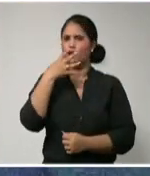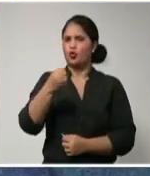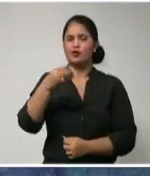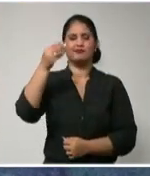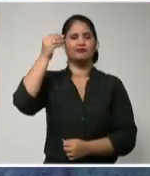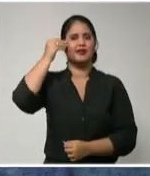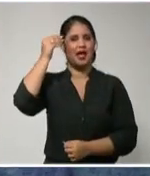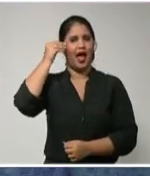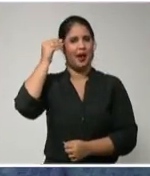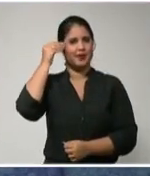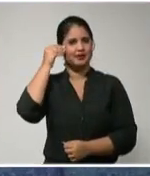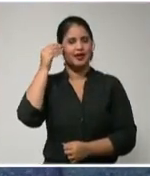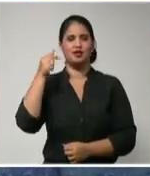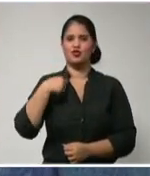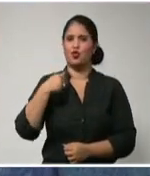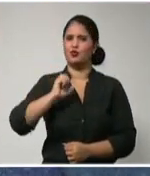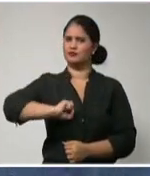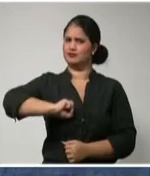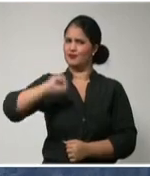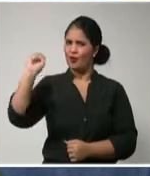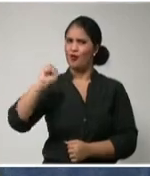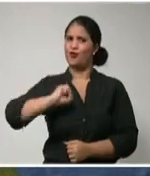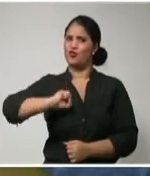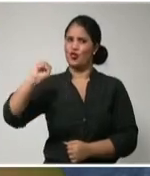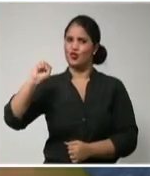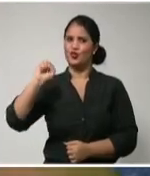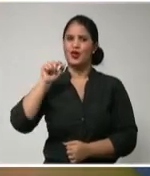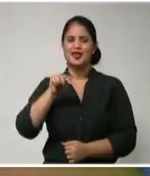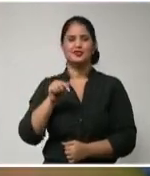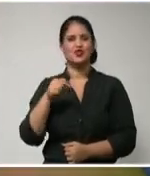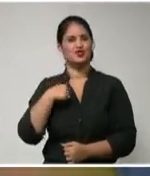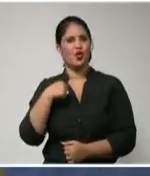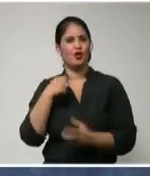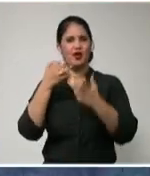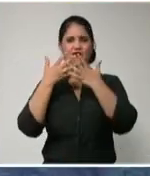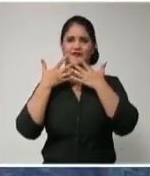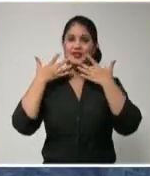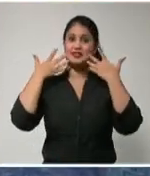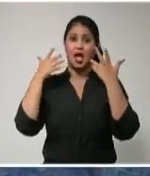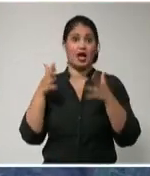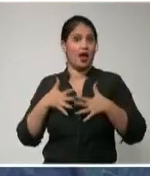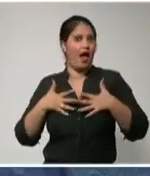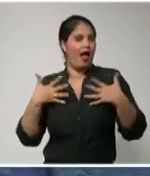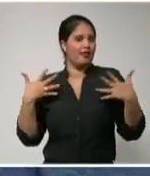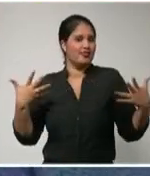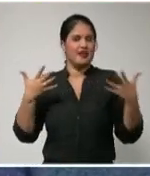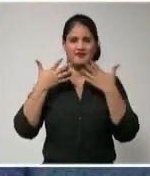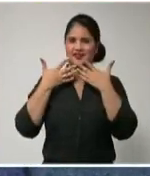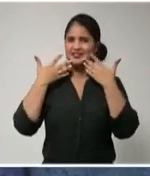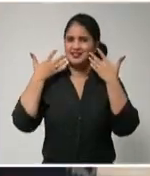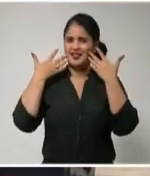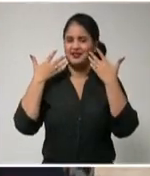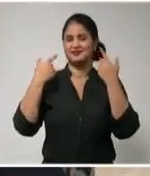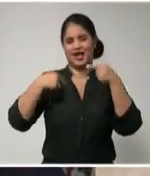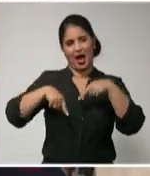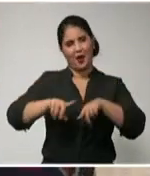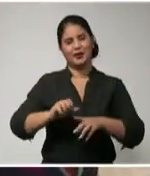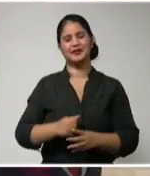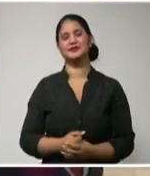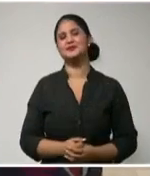estoy obteniendo varios logros y eso es también una felicidad grande, grande que tengo ahora.